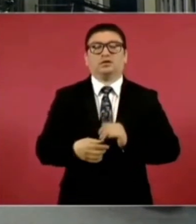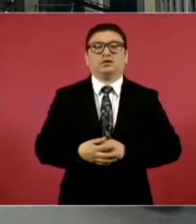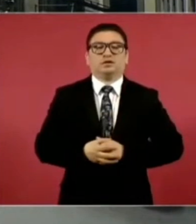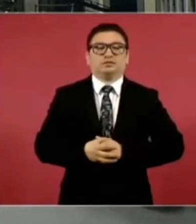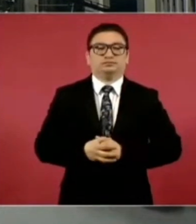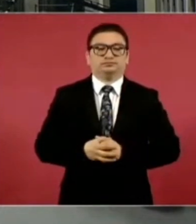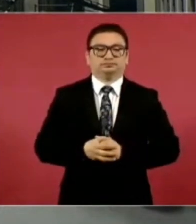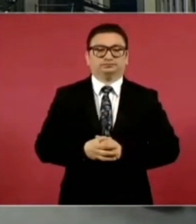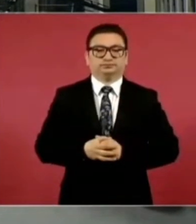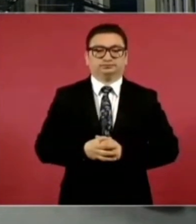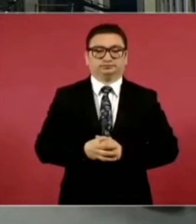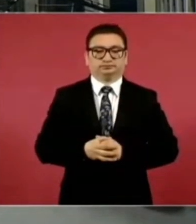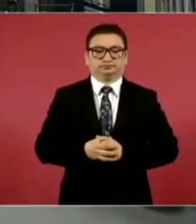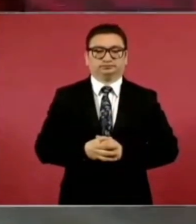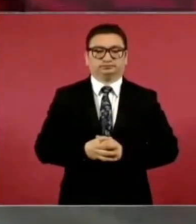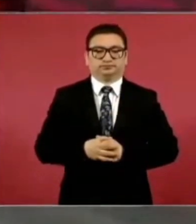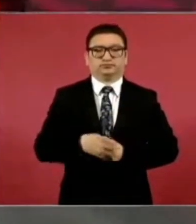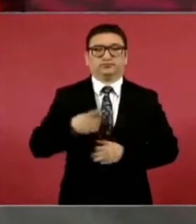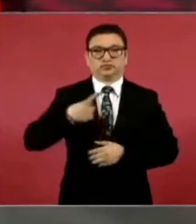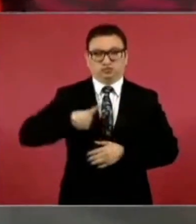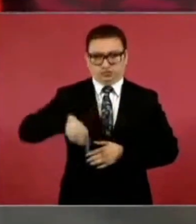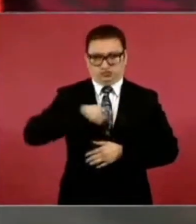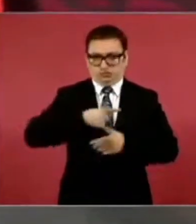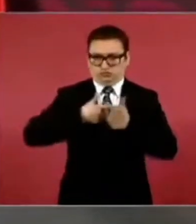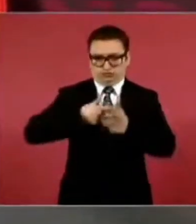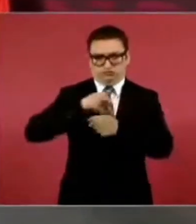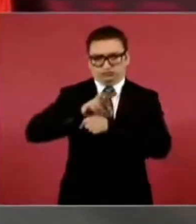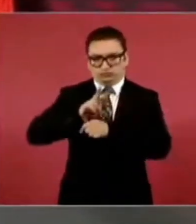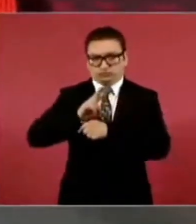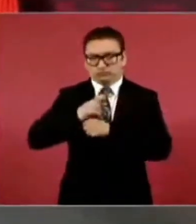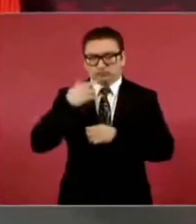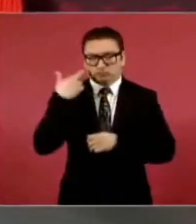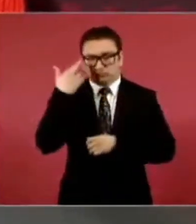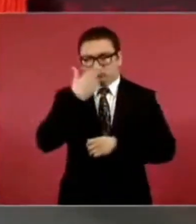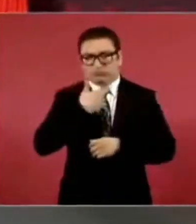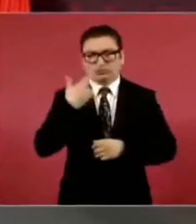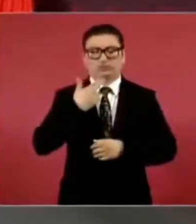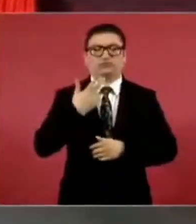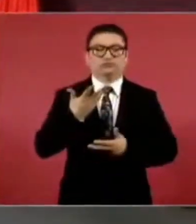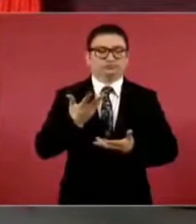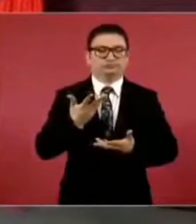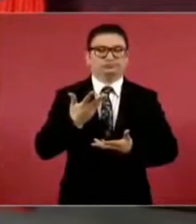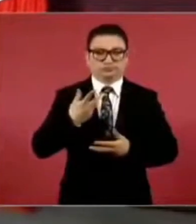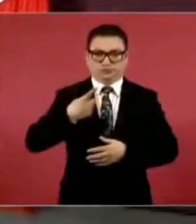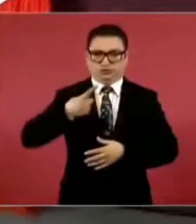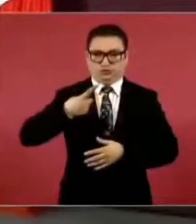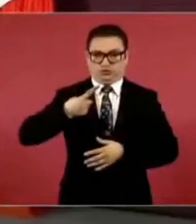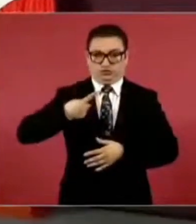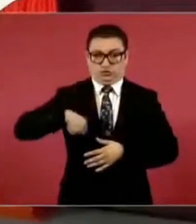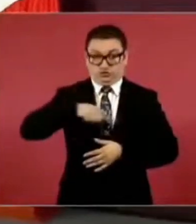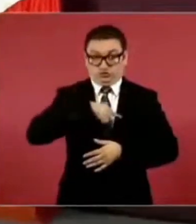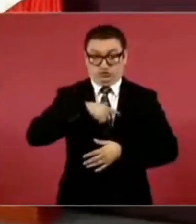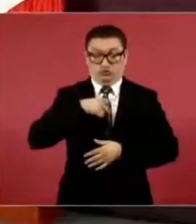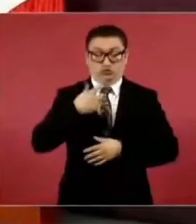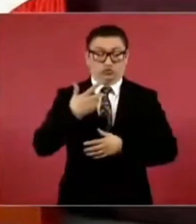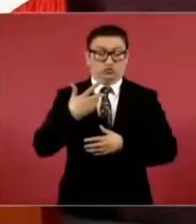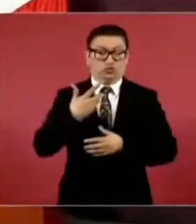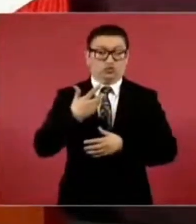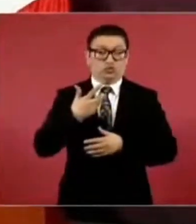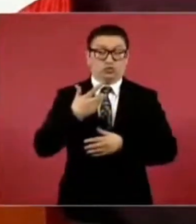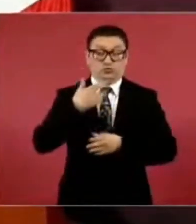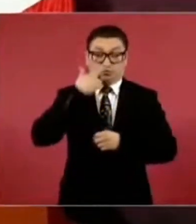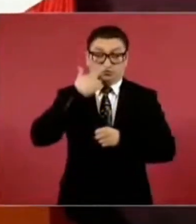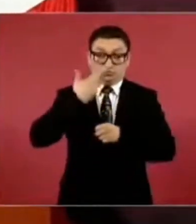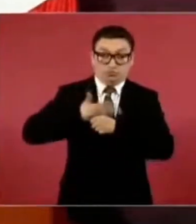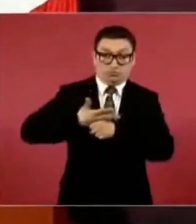y que vamos a estar pendientes a nosotros no nos va a tocar